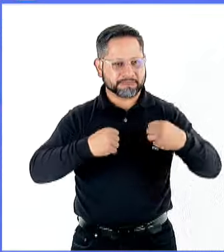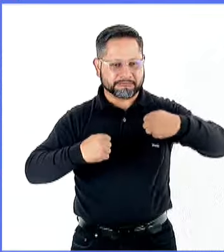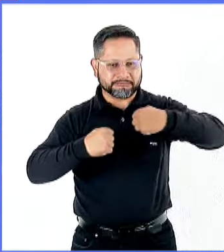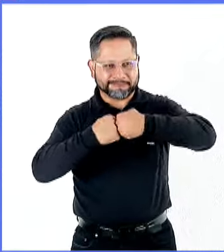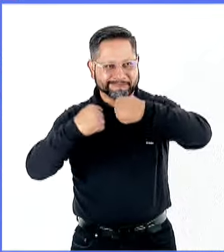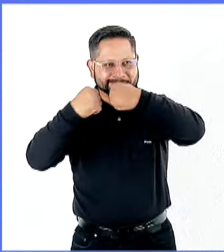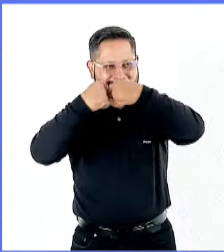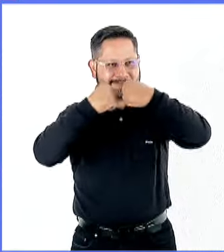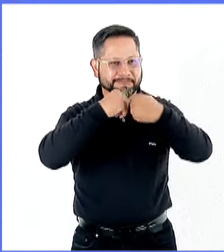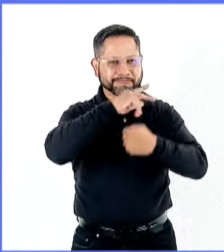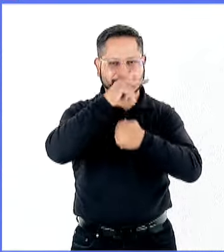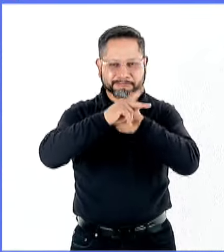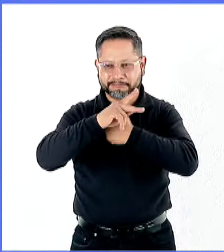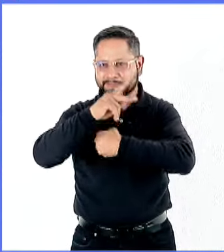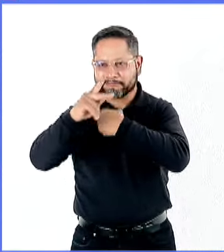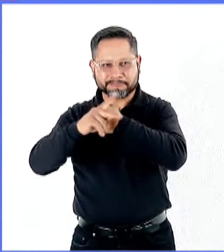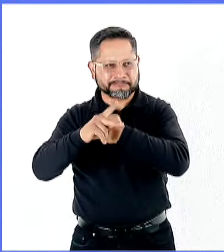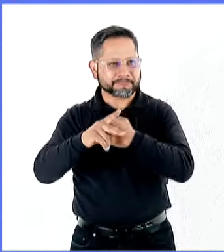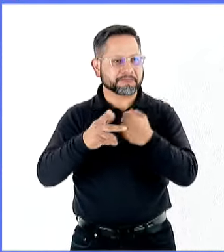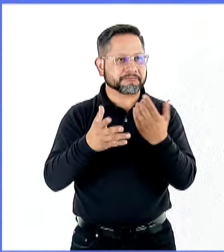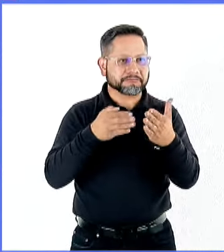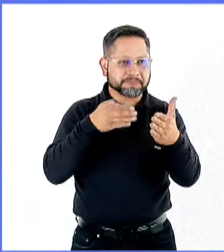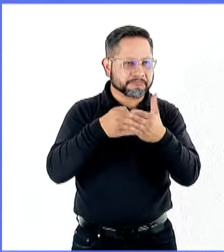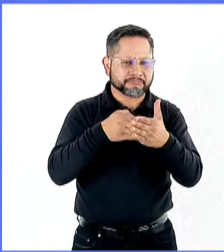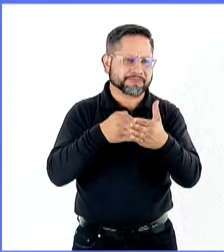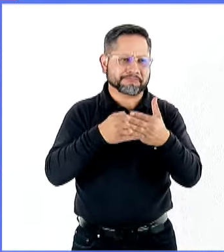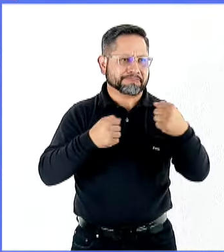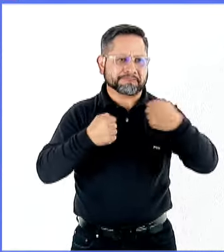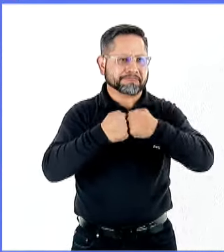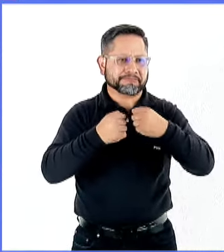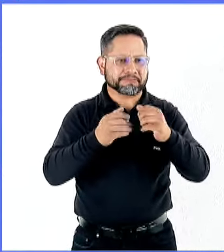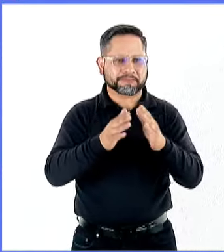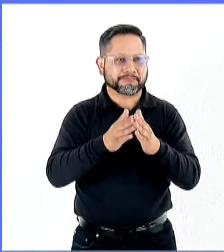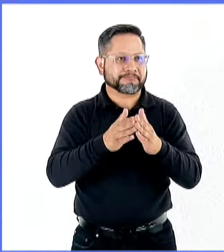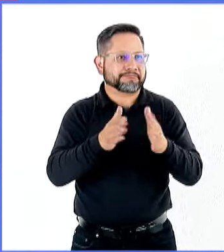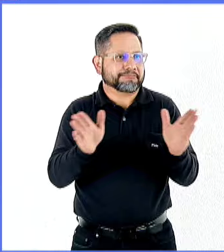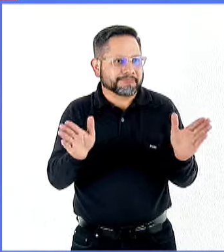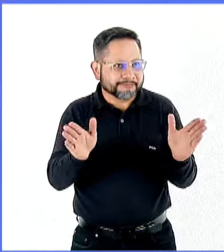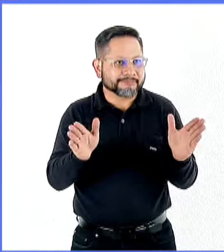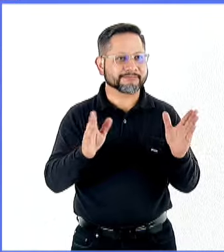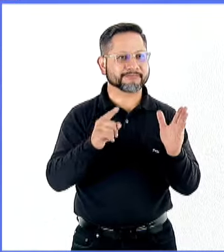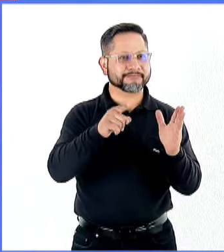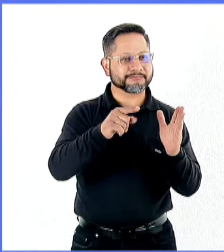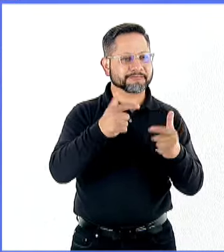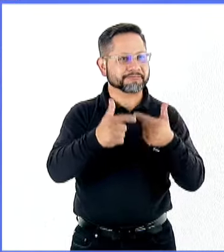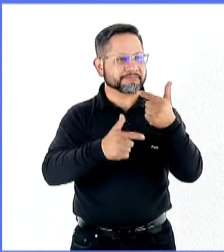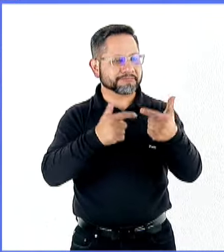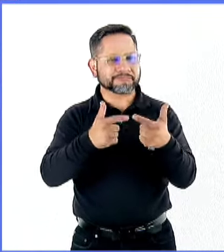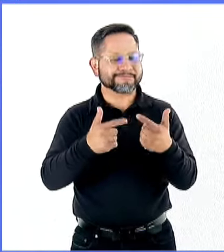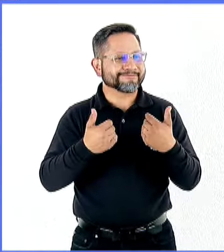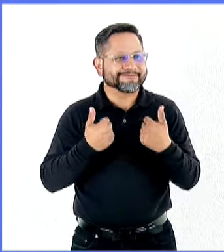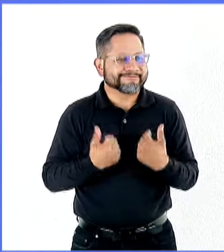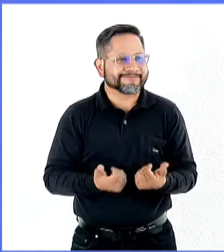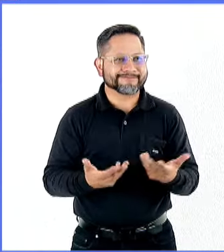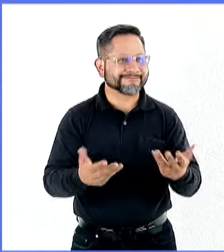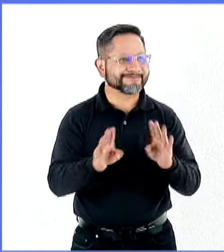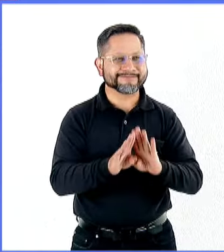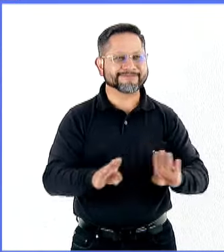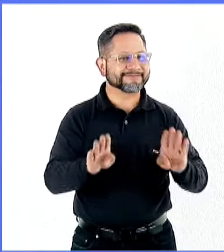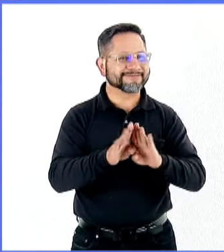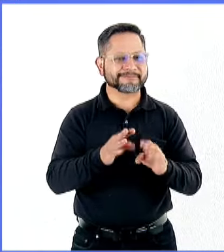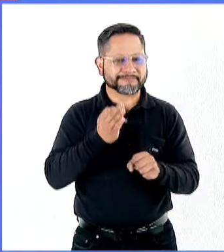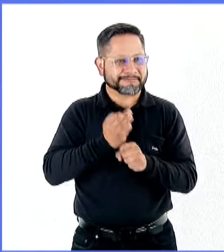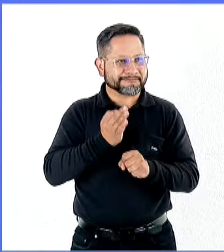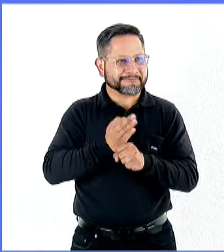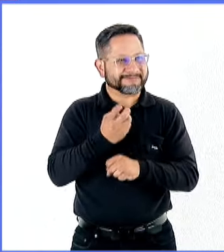desdibujando en muchos sentidos, principalmente en cuestiones quizás económicas y comerciales. Ayúdanos a entender por qué estamos